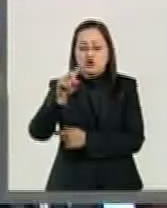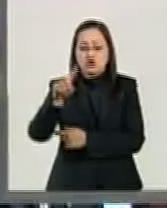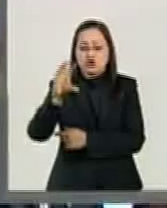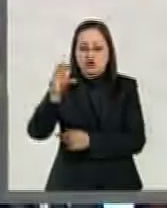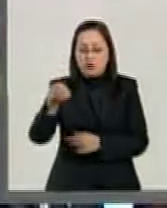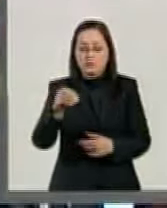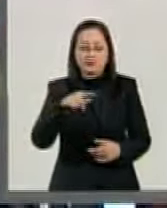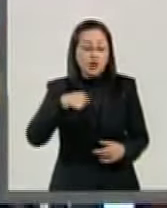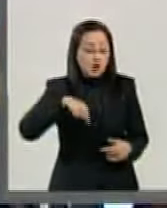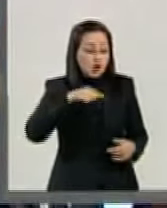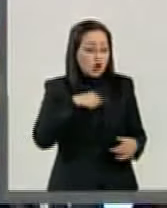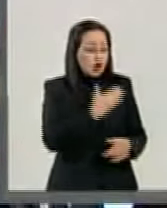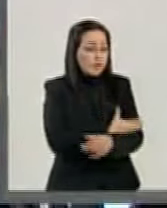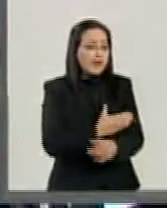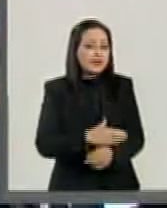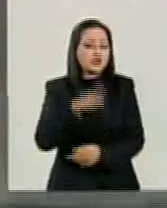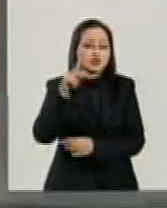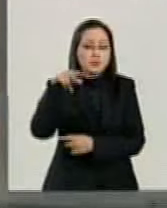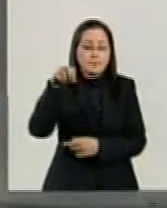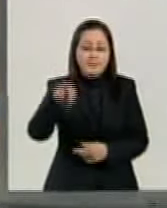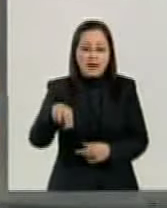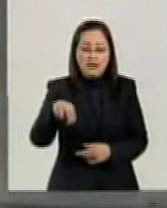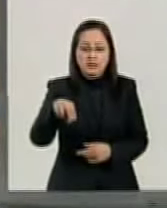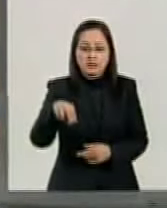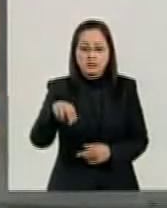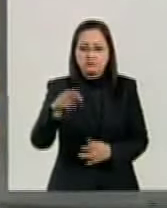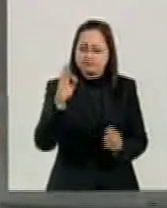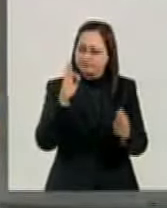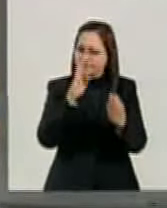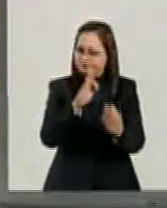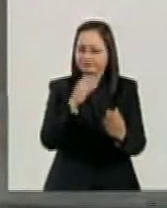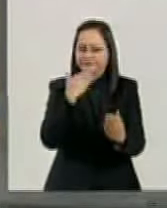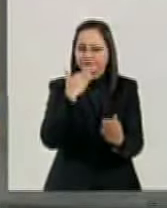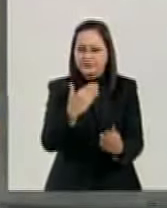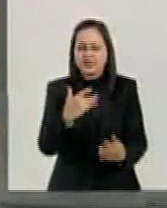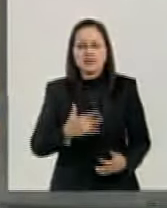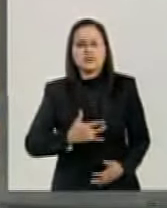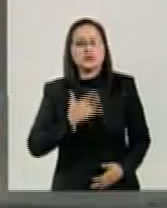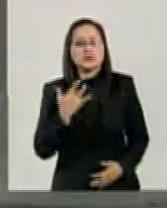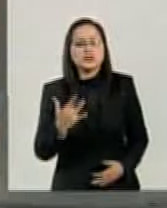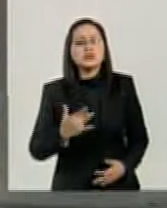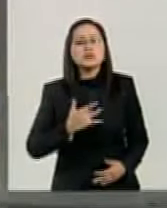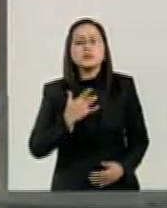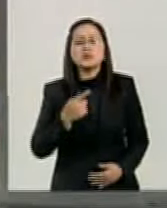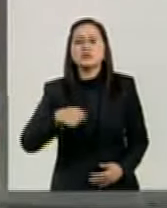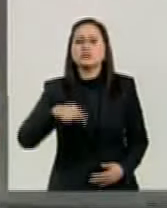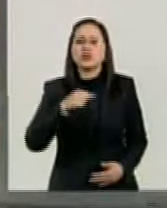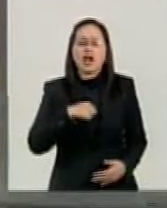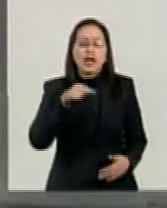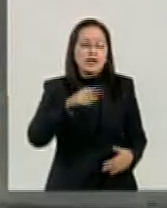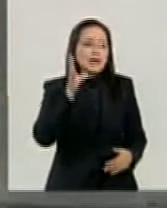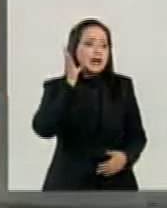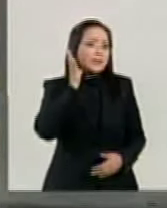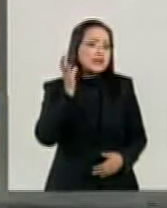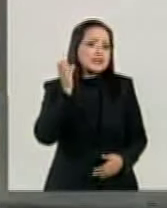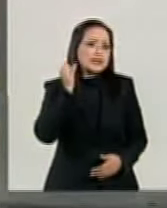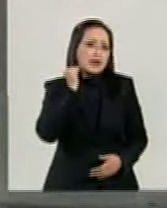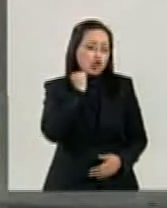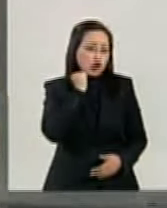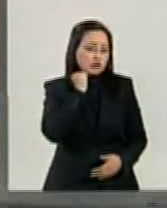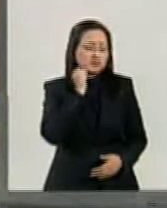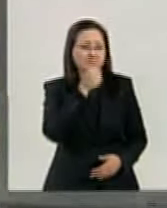Nacional, queremos expresarlo de una manera muy directa. Sentimos que pierde el Senado con tu partida,